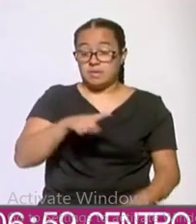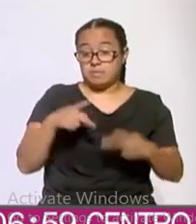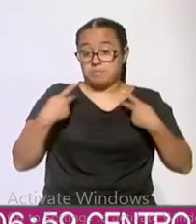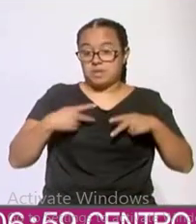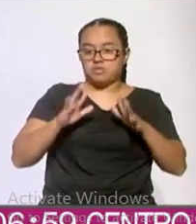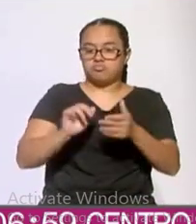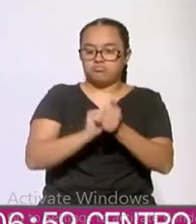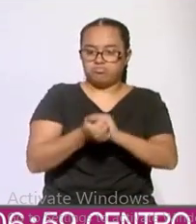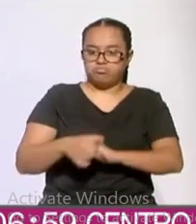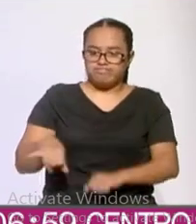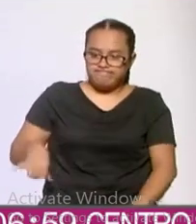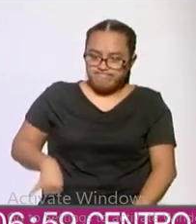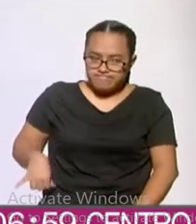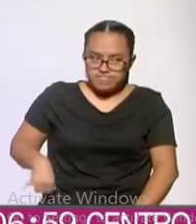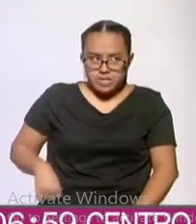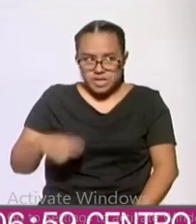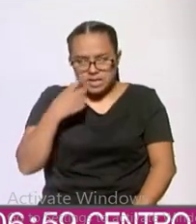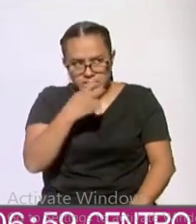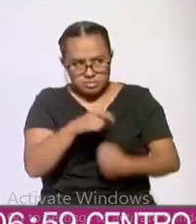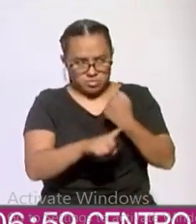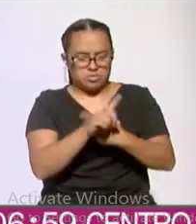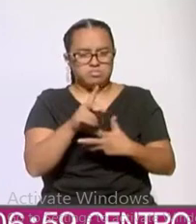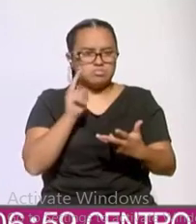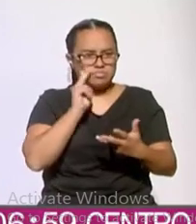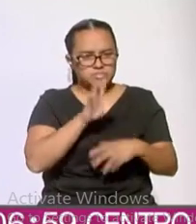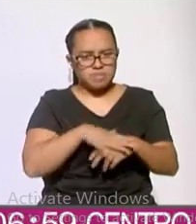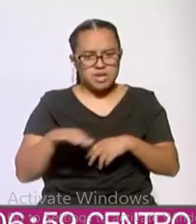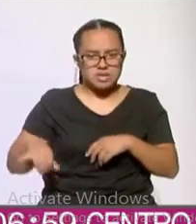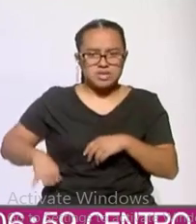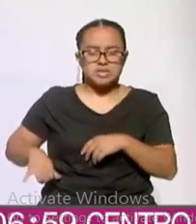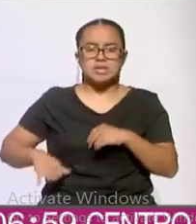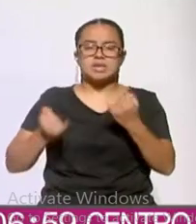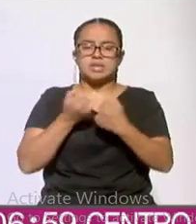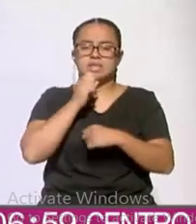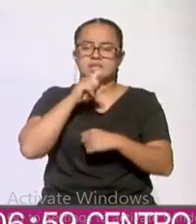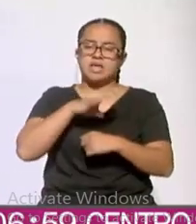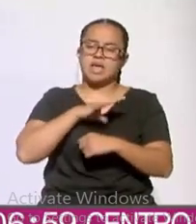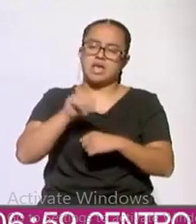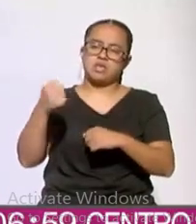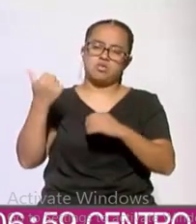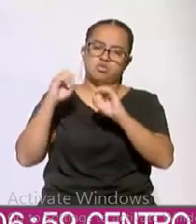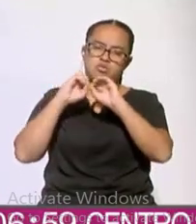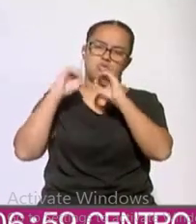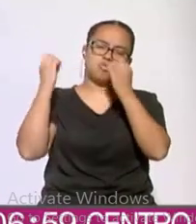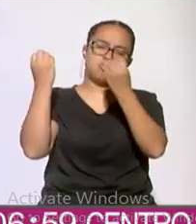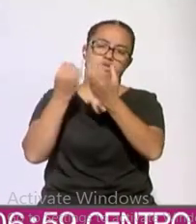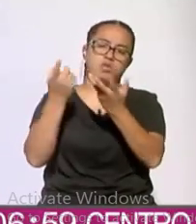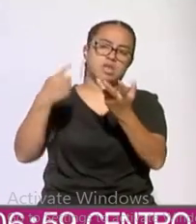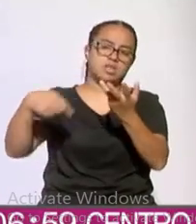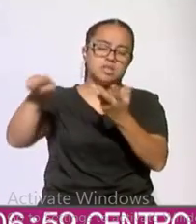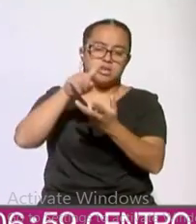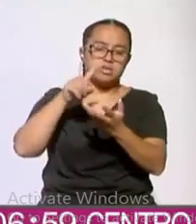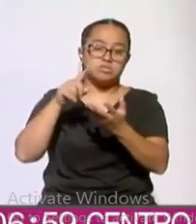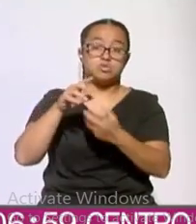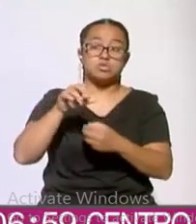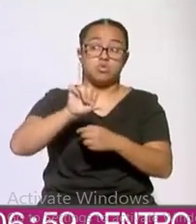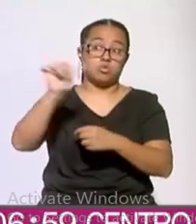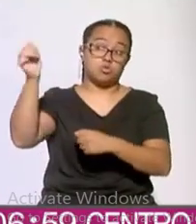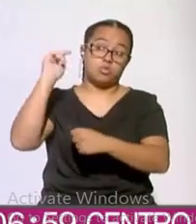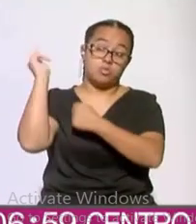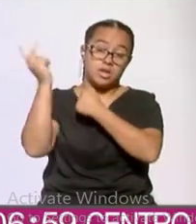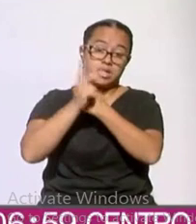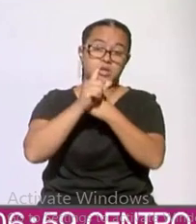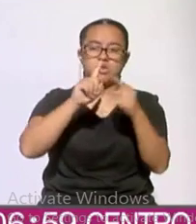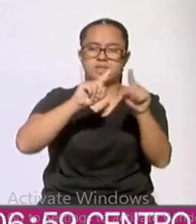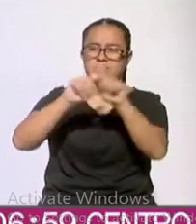despertando este tipo de conflictos en torno también a la acción de otros organismos multilaterales, que tanto también otros países y